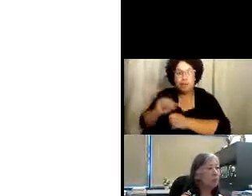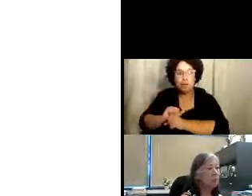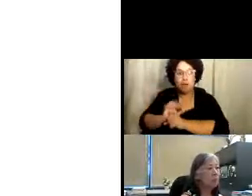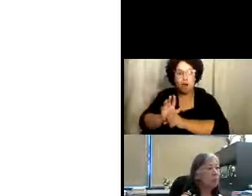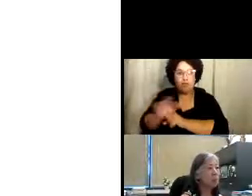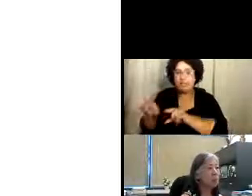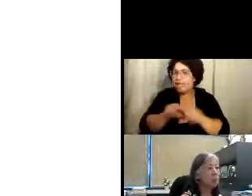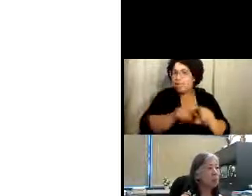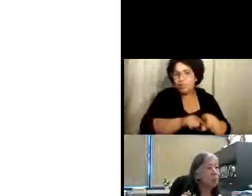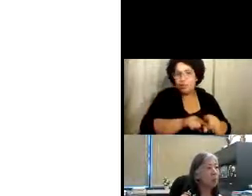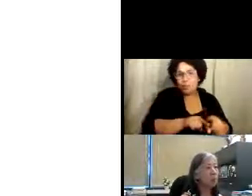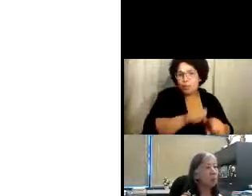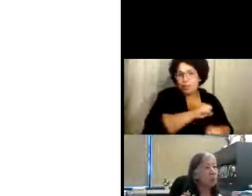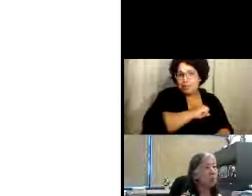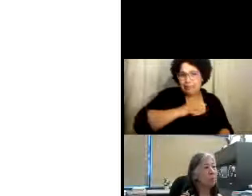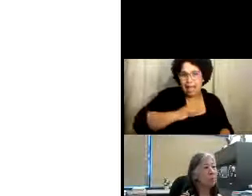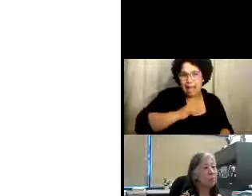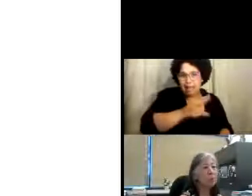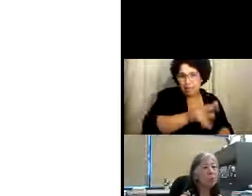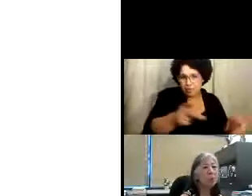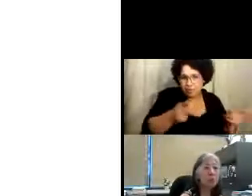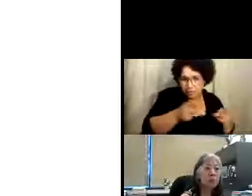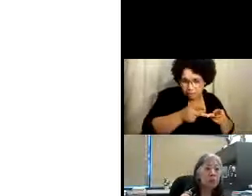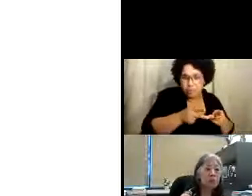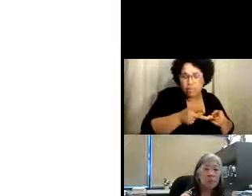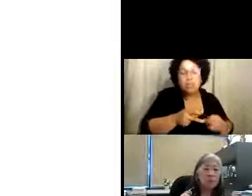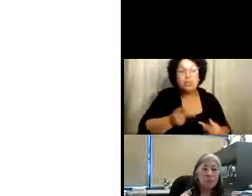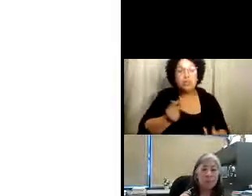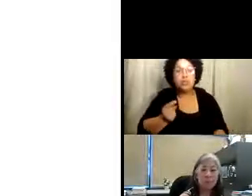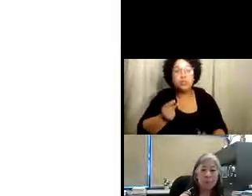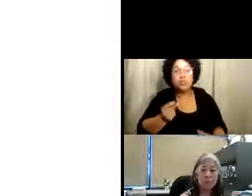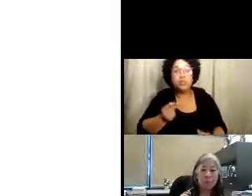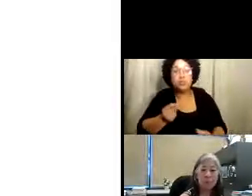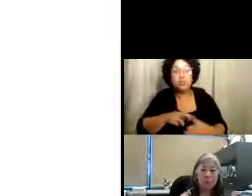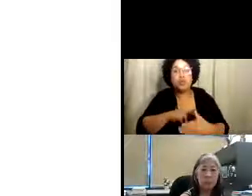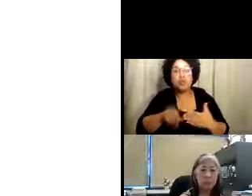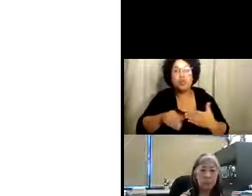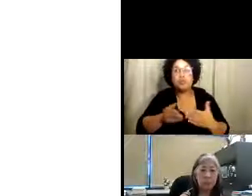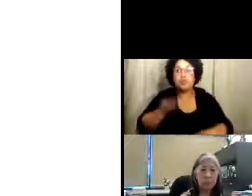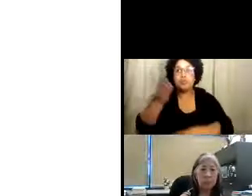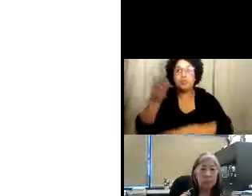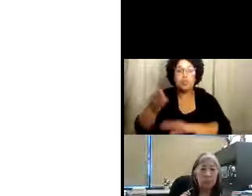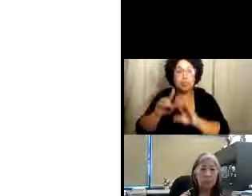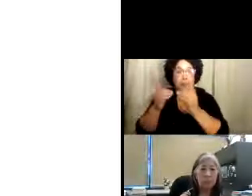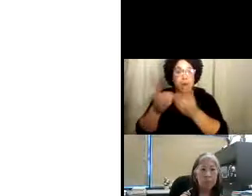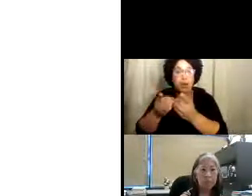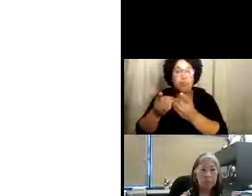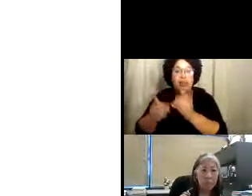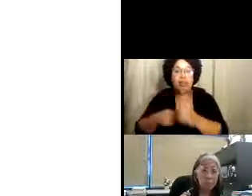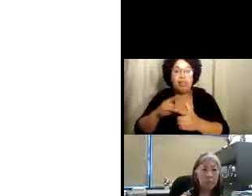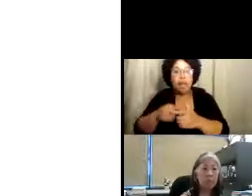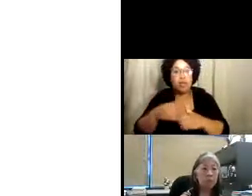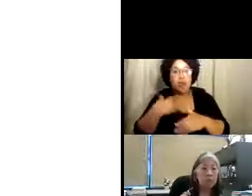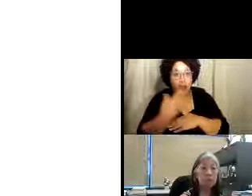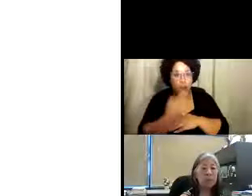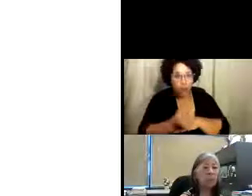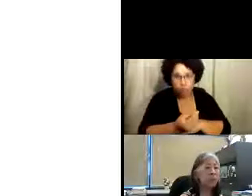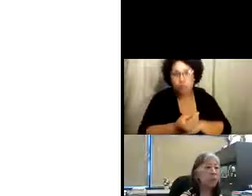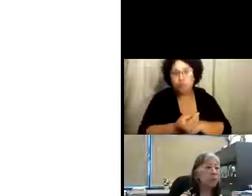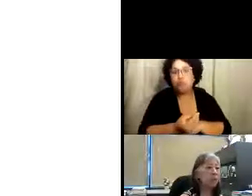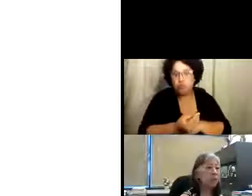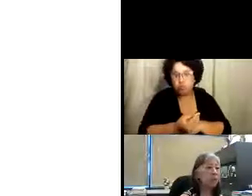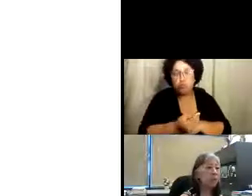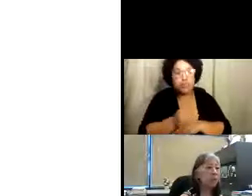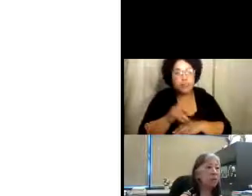exámenes o pruebas de COVID-19 semanales, así como su personalidad. Ellos van a enviar esos resultados al departamento